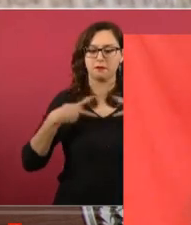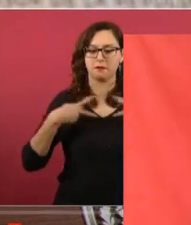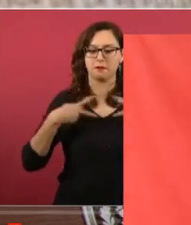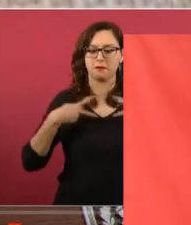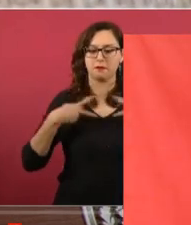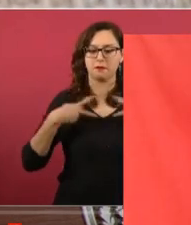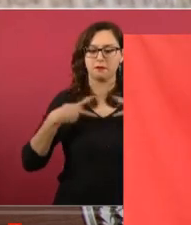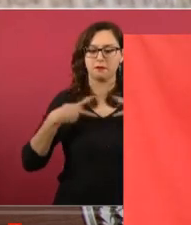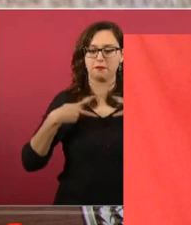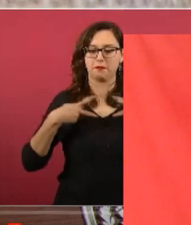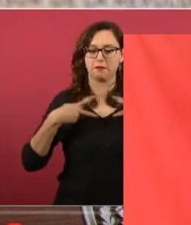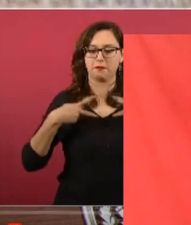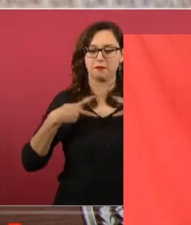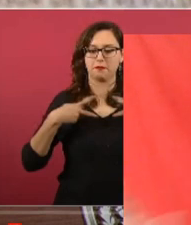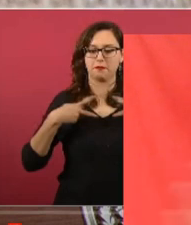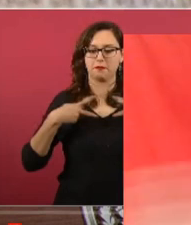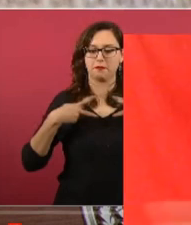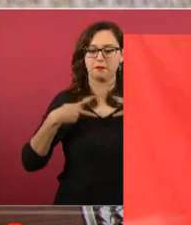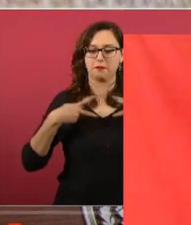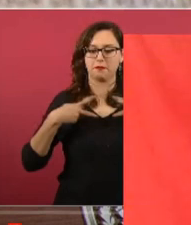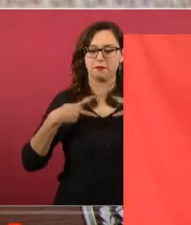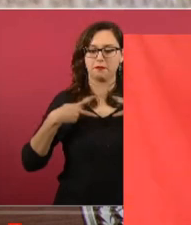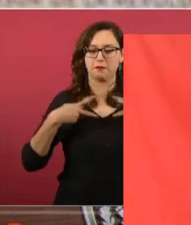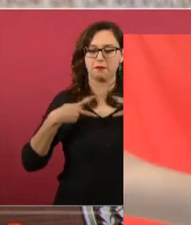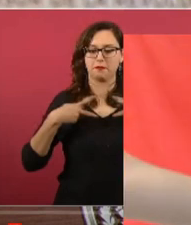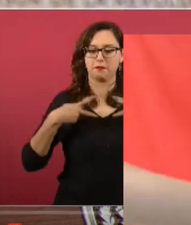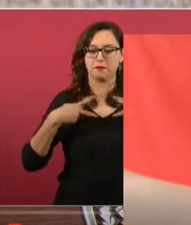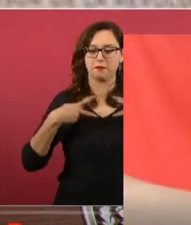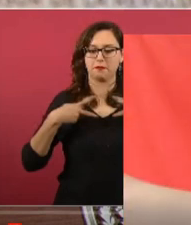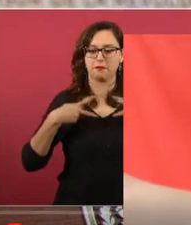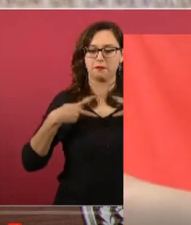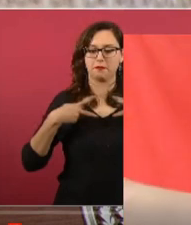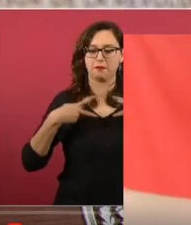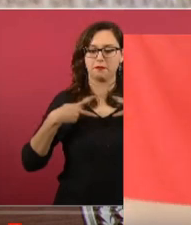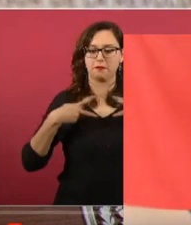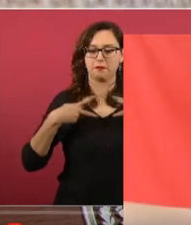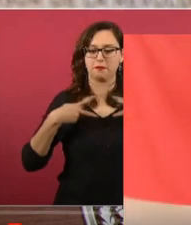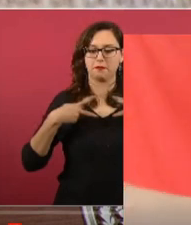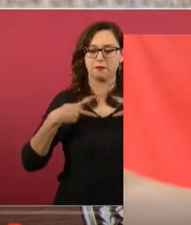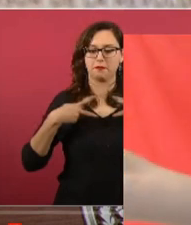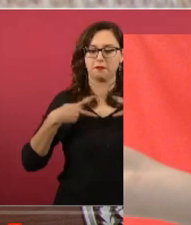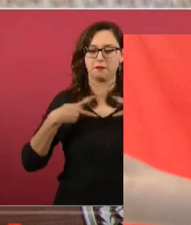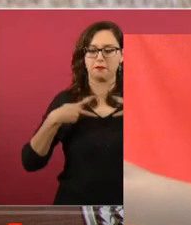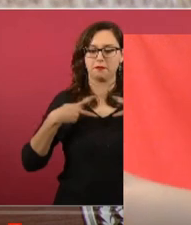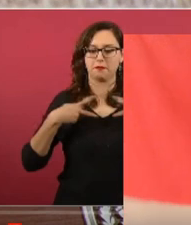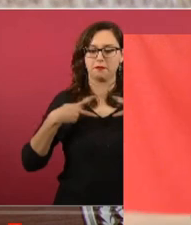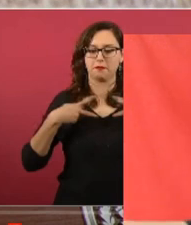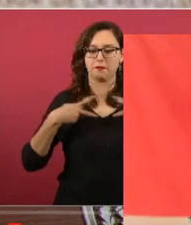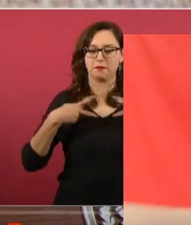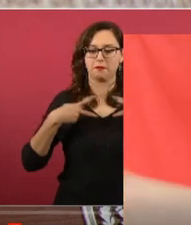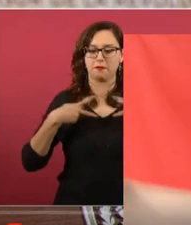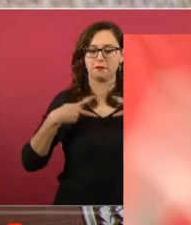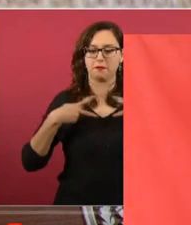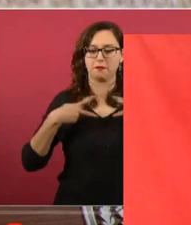sido protagonista ni de su pinche madre. Nunca he sido protagonista de nada. Creo que en la primaria, por ahí, protagonicé una obra, el fantasma roba